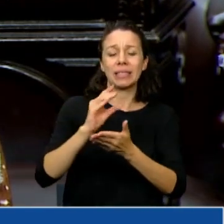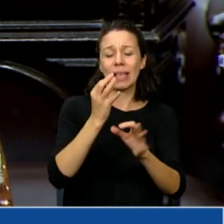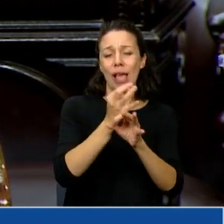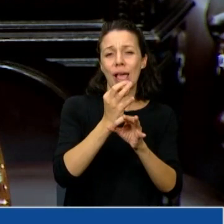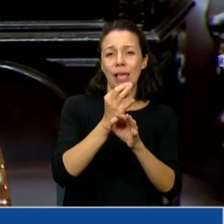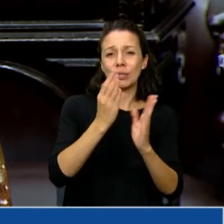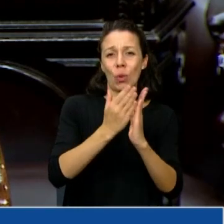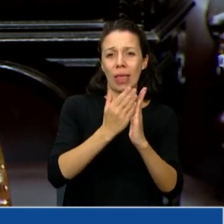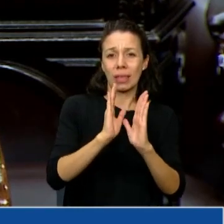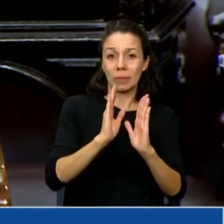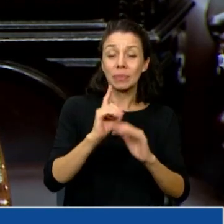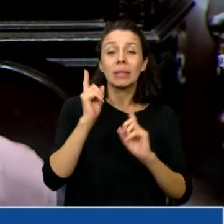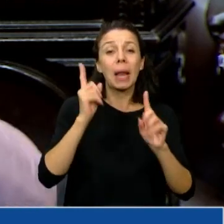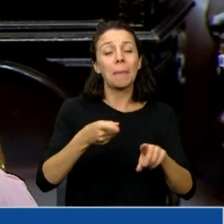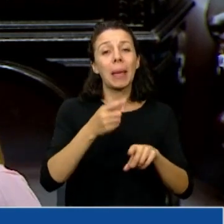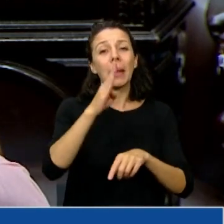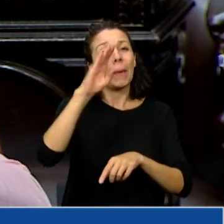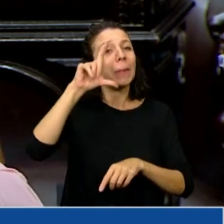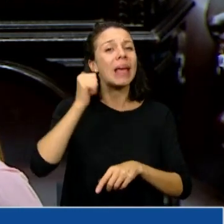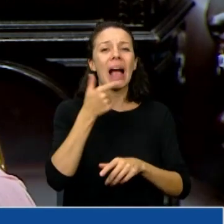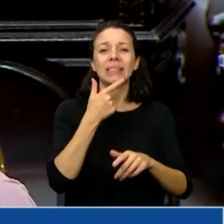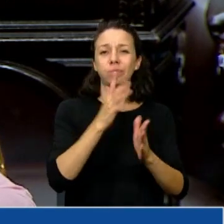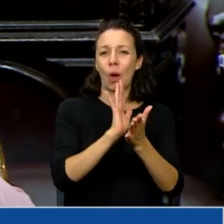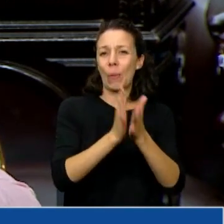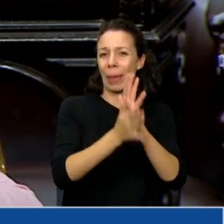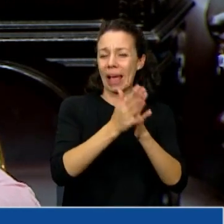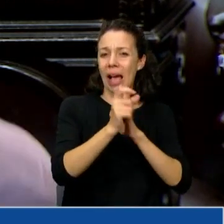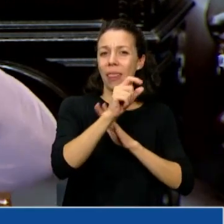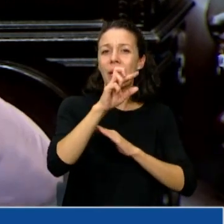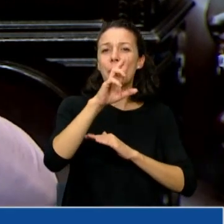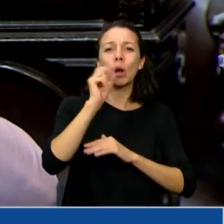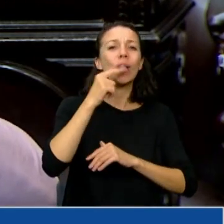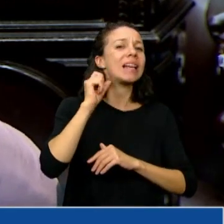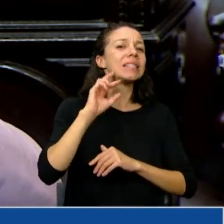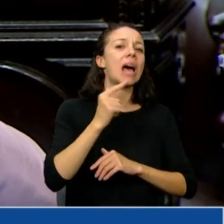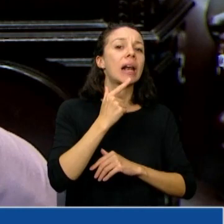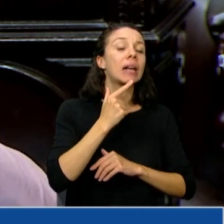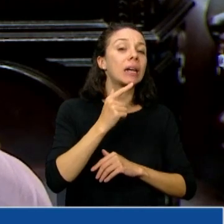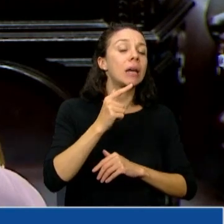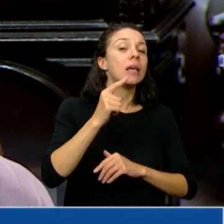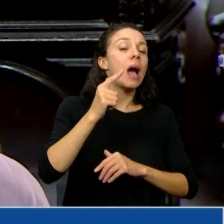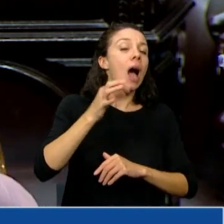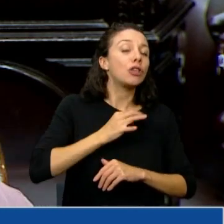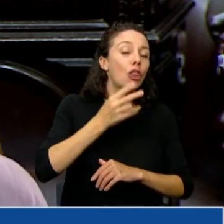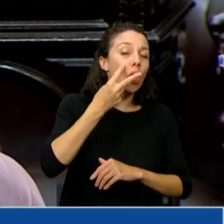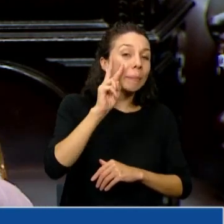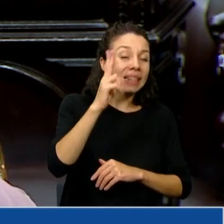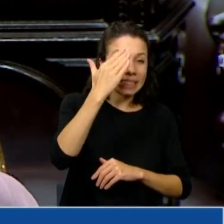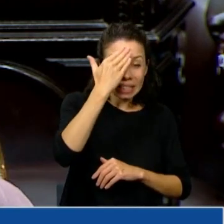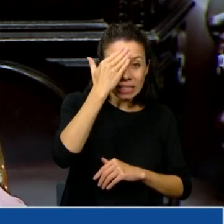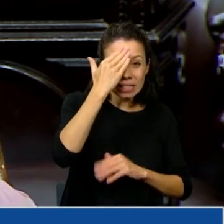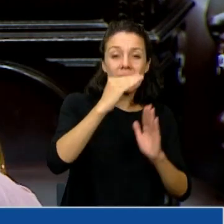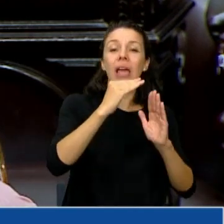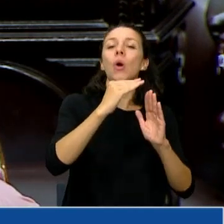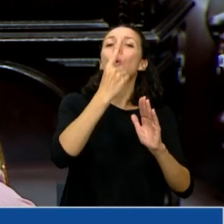Las becas Progresar, que en número nada más, 2015, un millón y